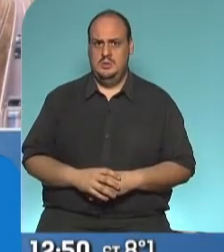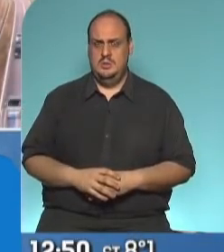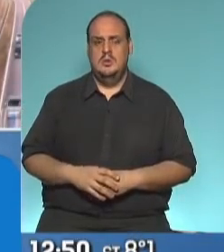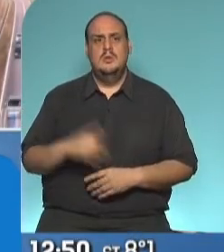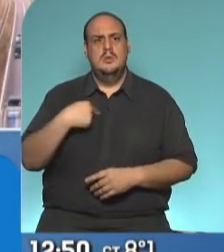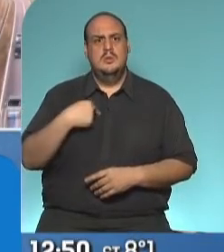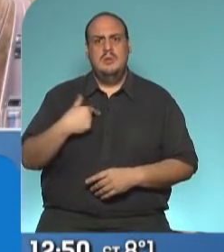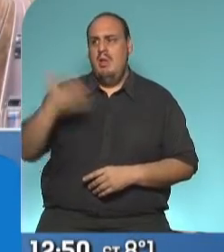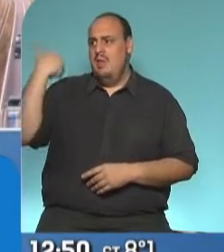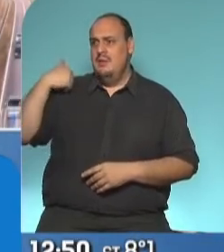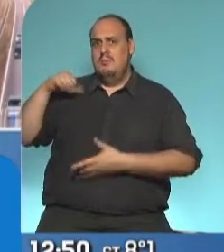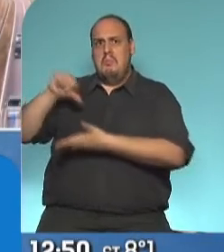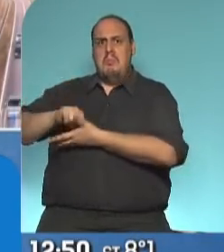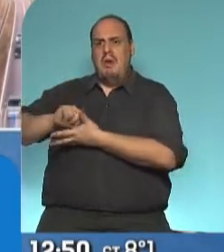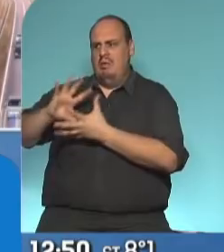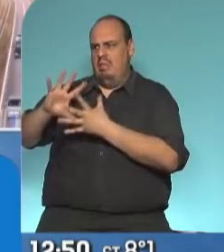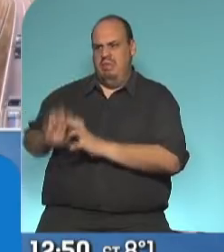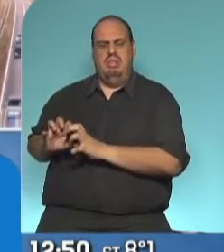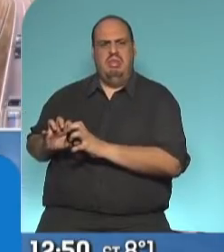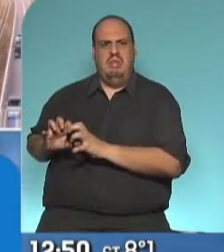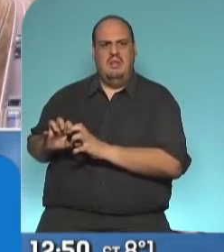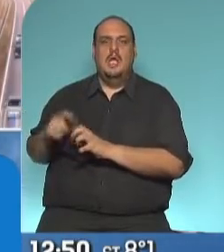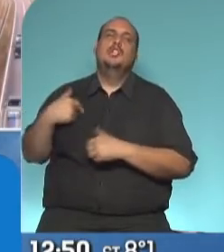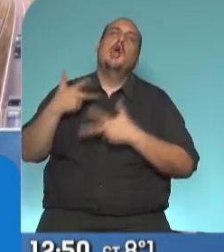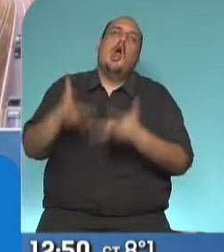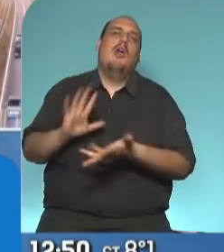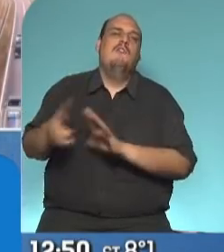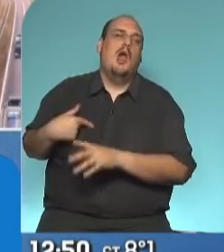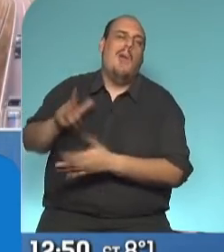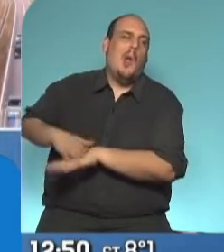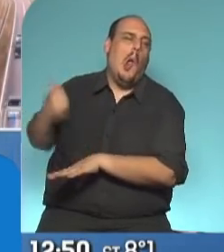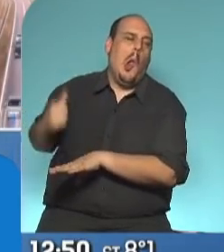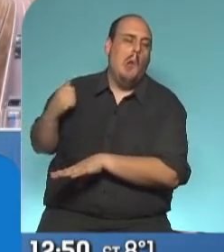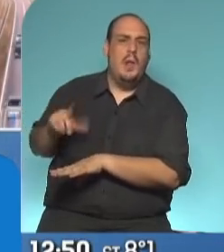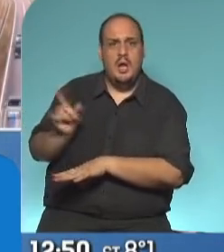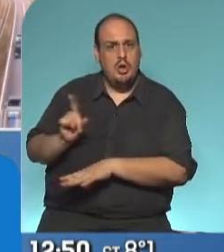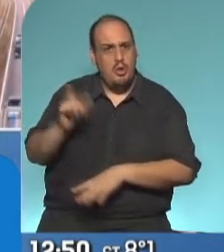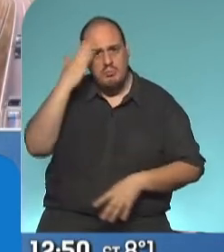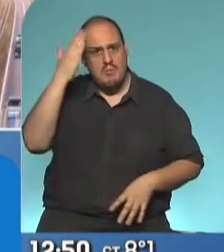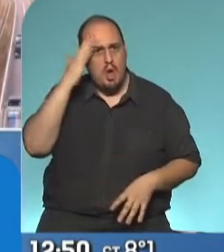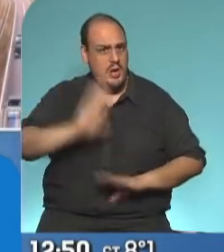Recibimos un país en situación muy complicada, no lo digo para pasar cuentas, lo digo para tener memoria.